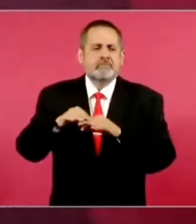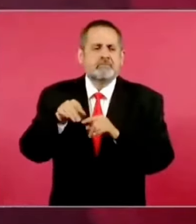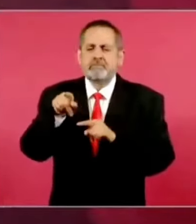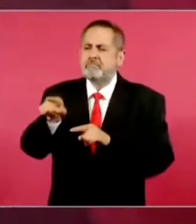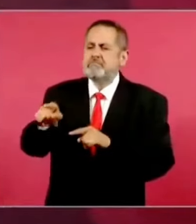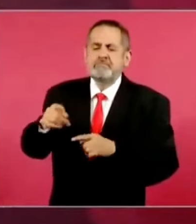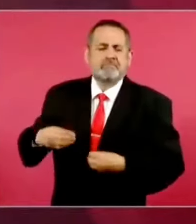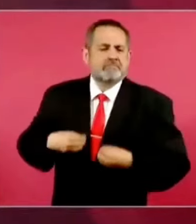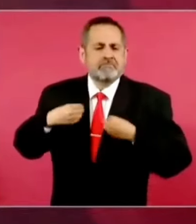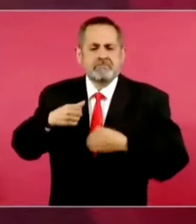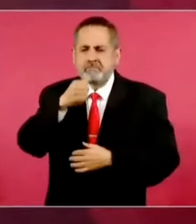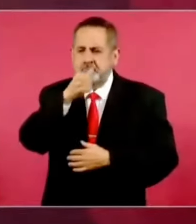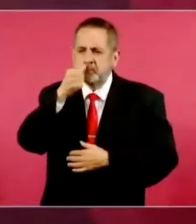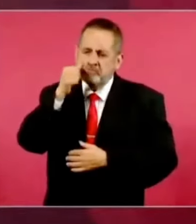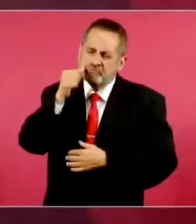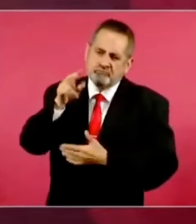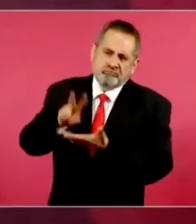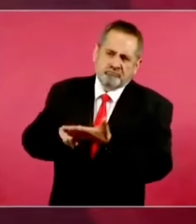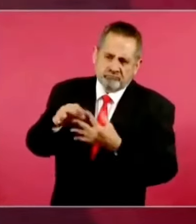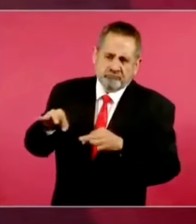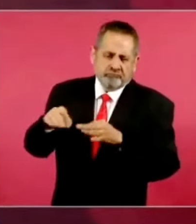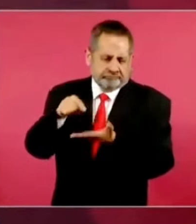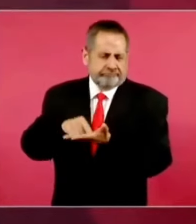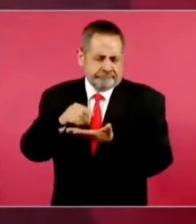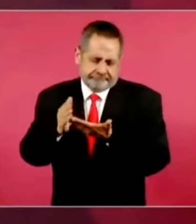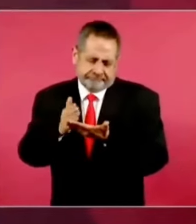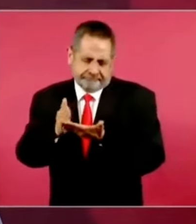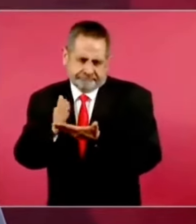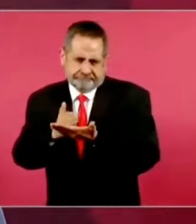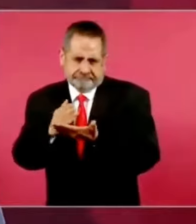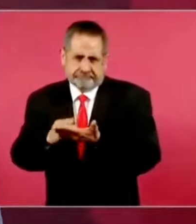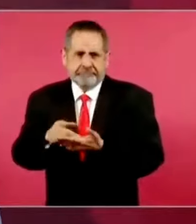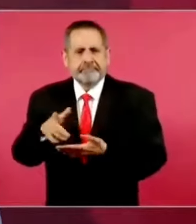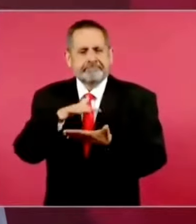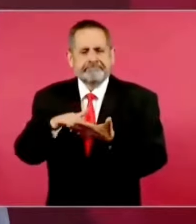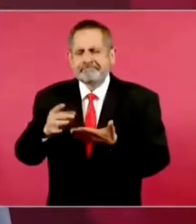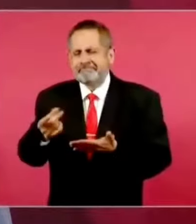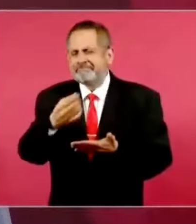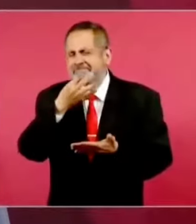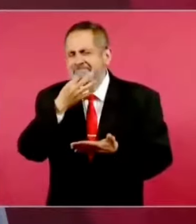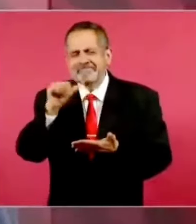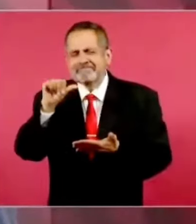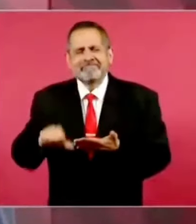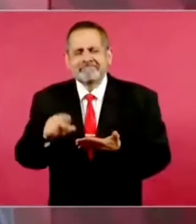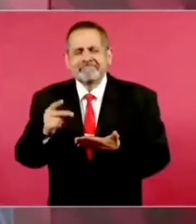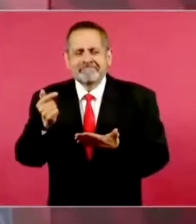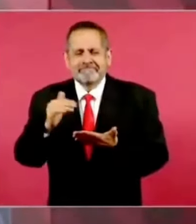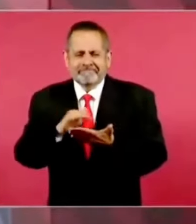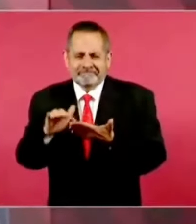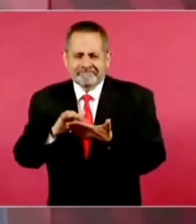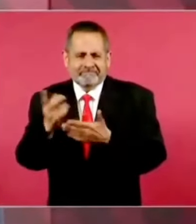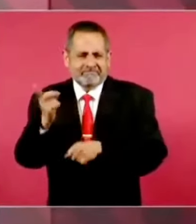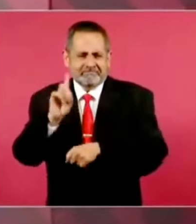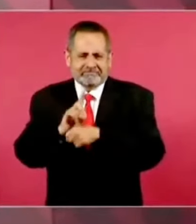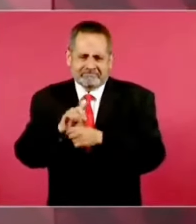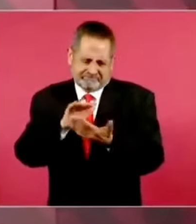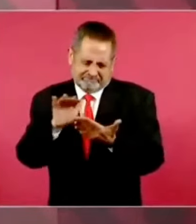Juárez, se lo leen así, en un día,